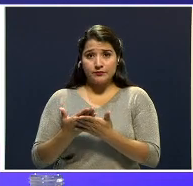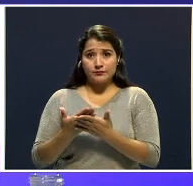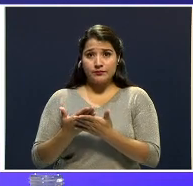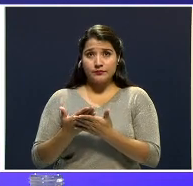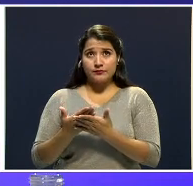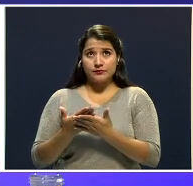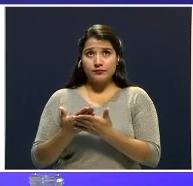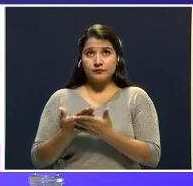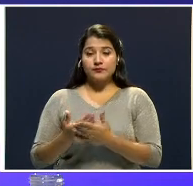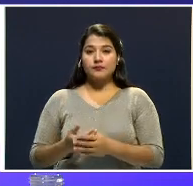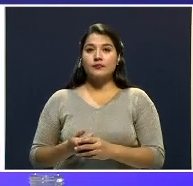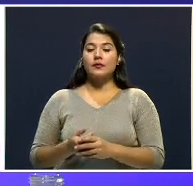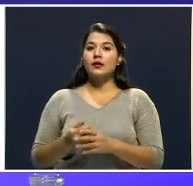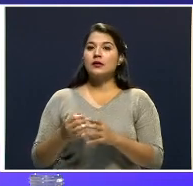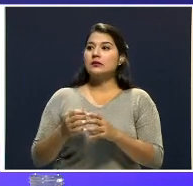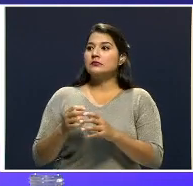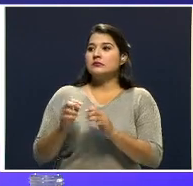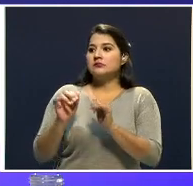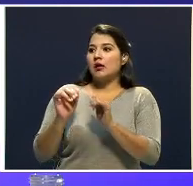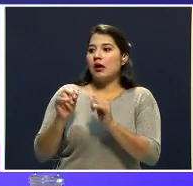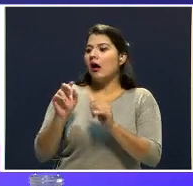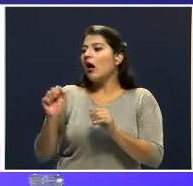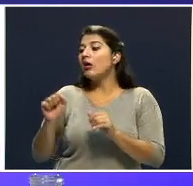No se valora como prueba. Se queda ahí.